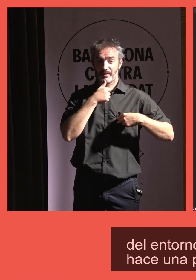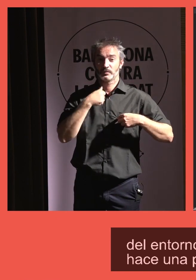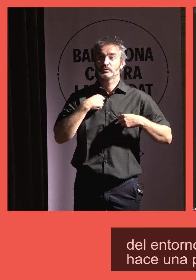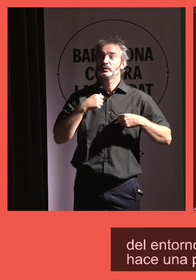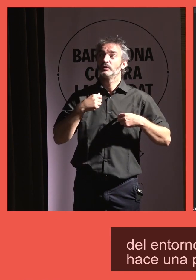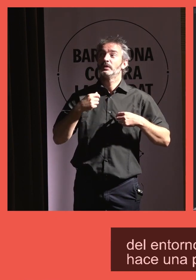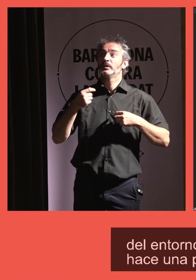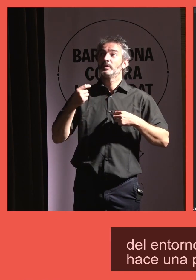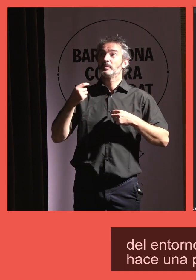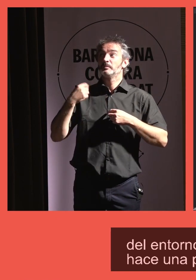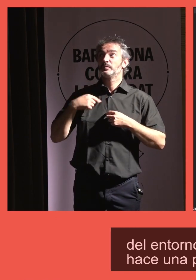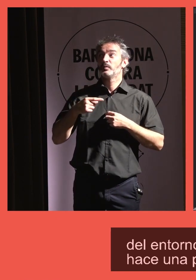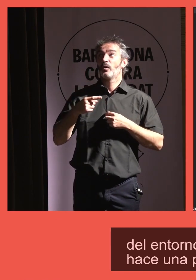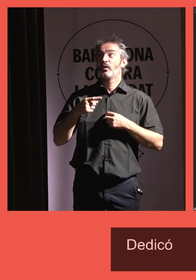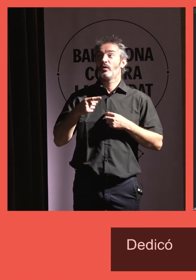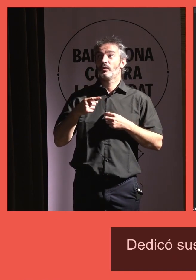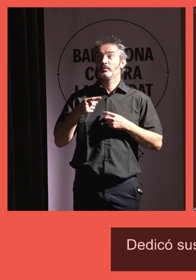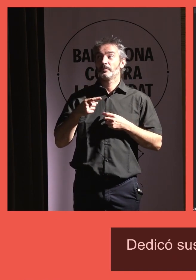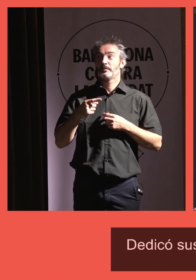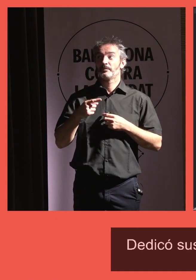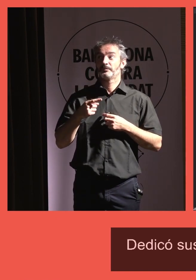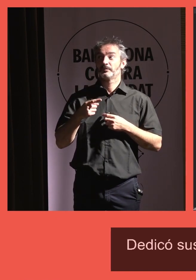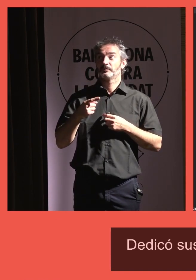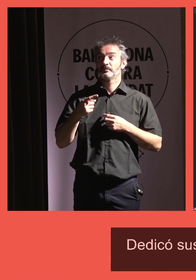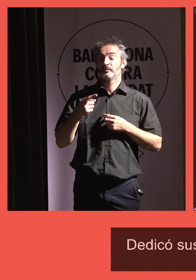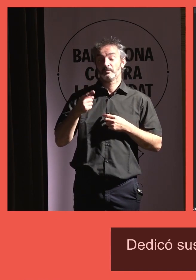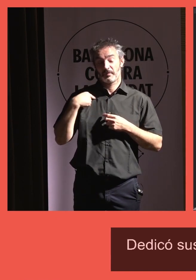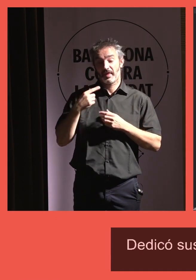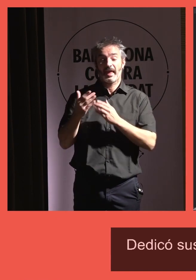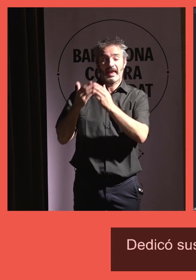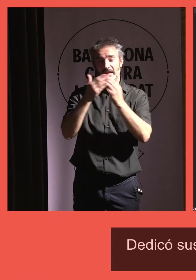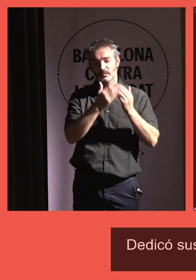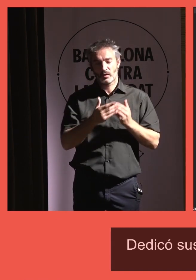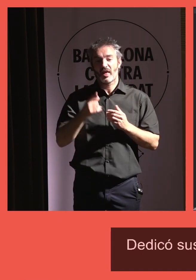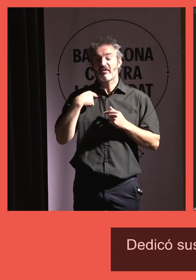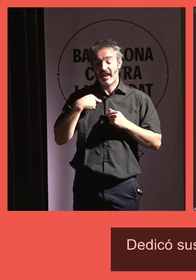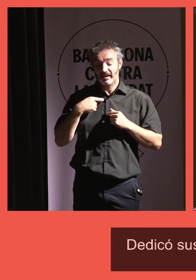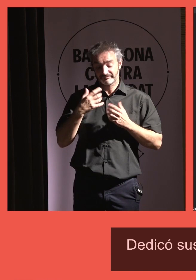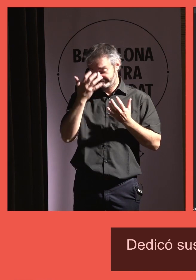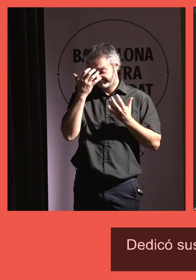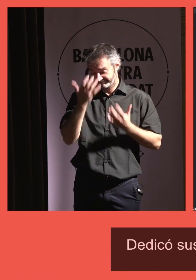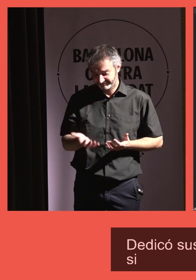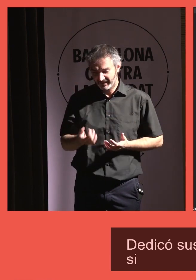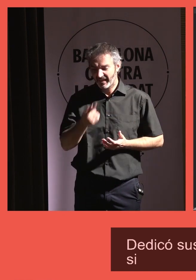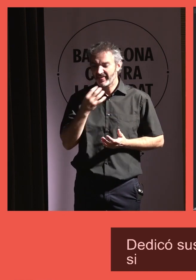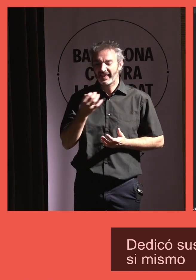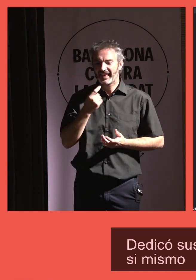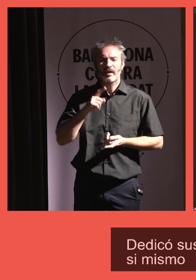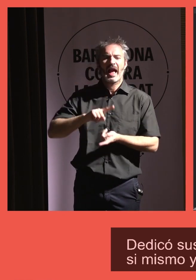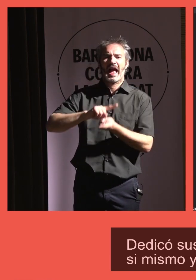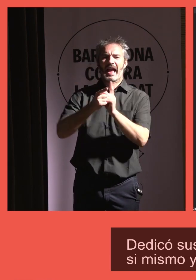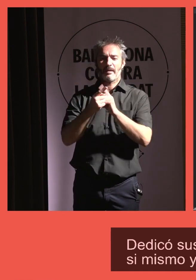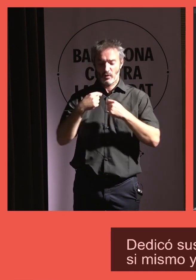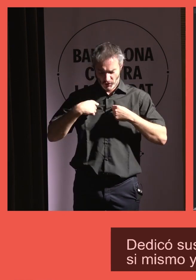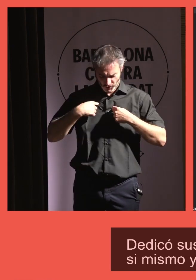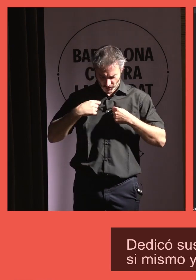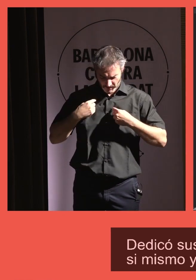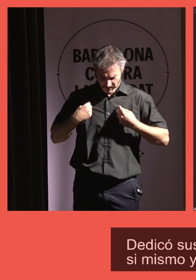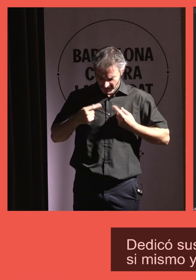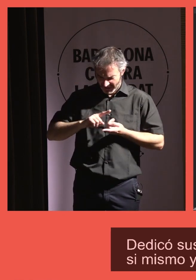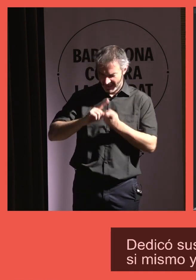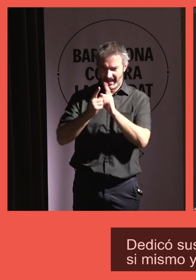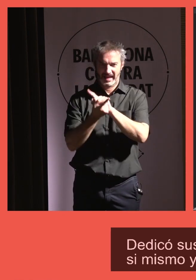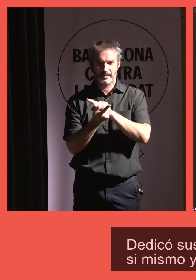final dedicó sus últimos días a estudiar sobre sí mismo, se resignó y dio como un giro socrático a su existencia, ¿verdad?